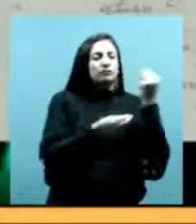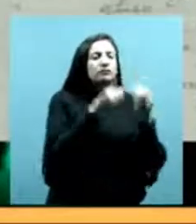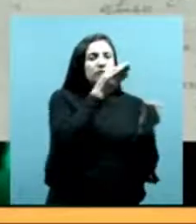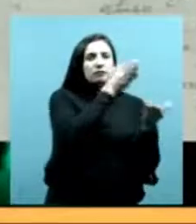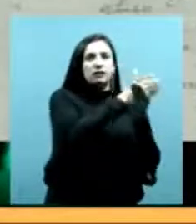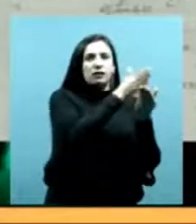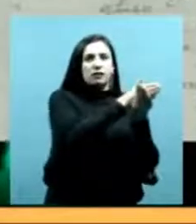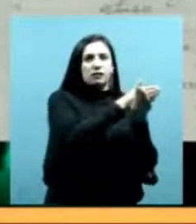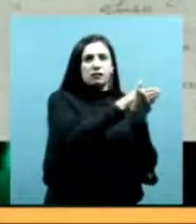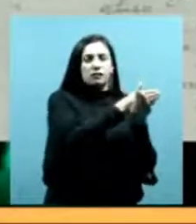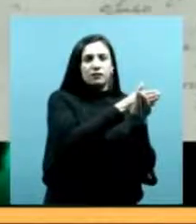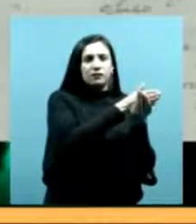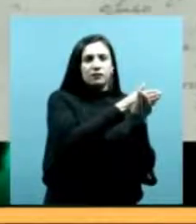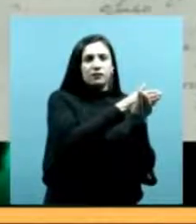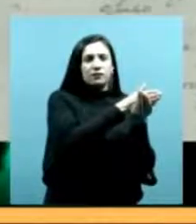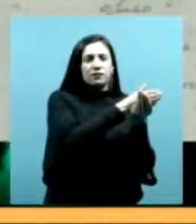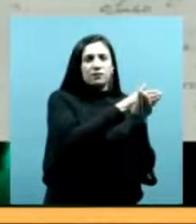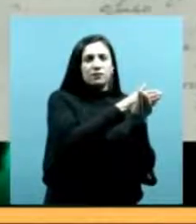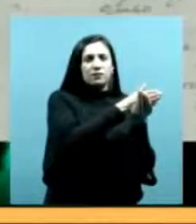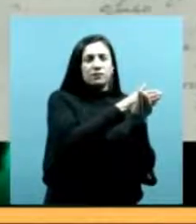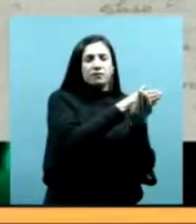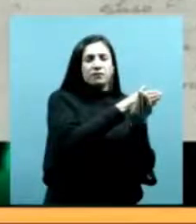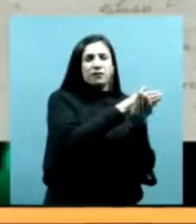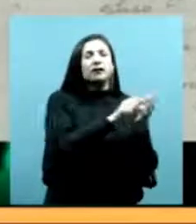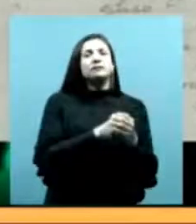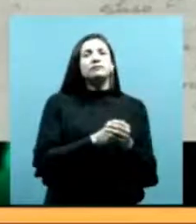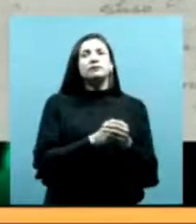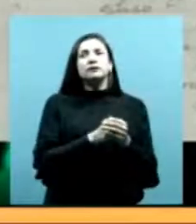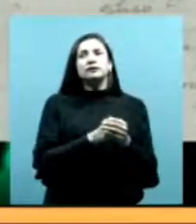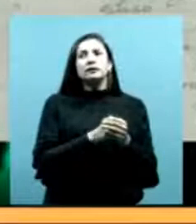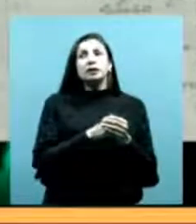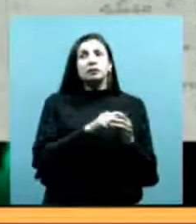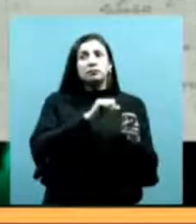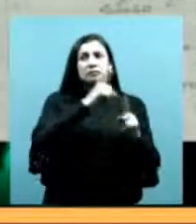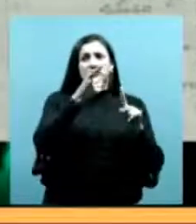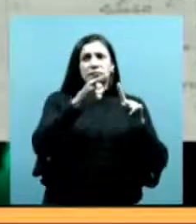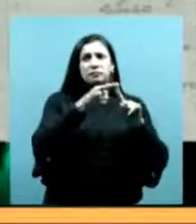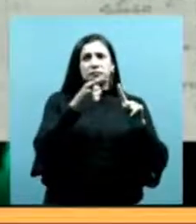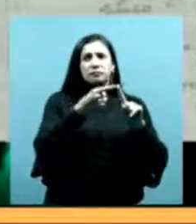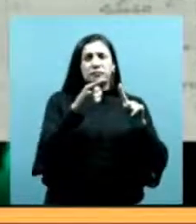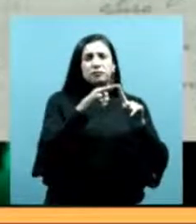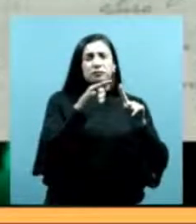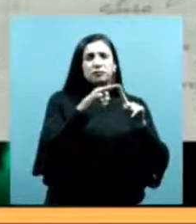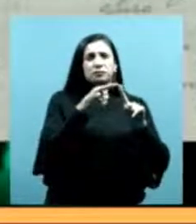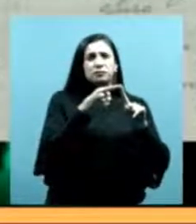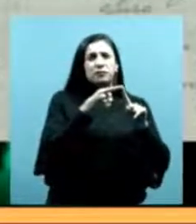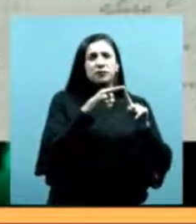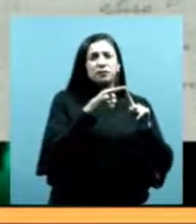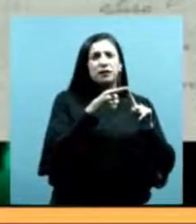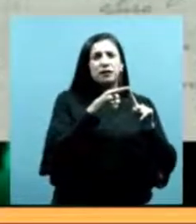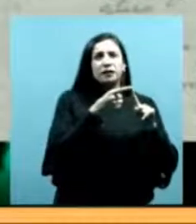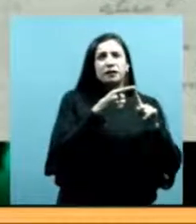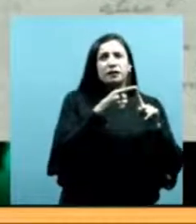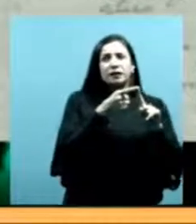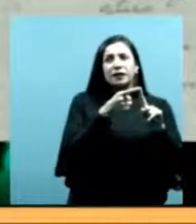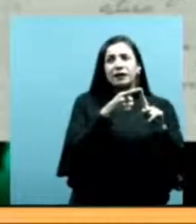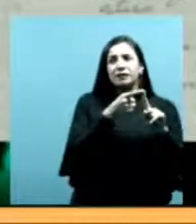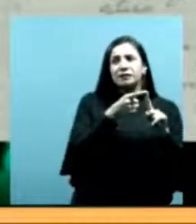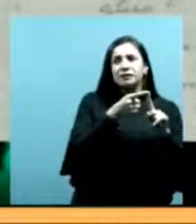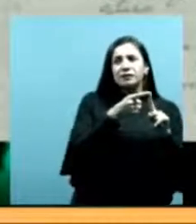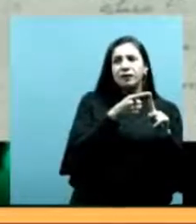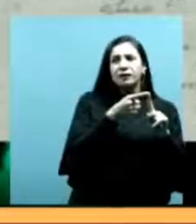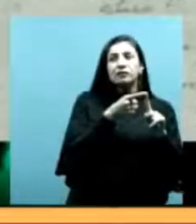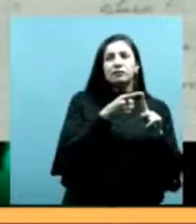En principio, para entender esa experiencia del pueblo mapuche con los papeles, voy a